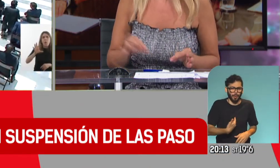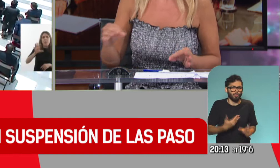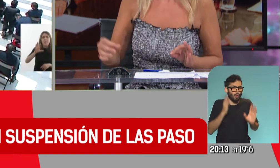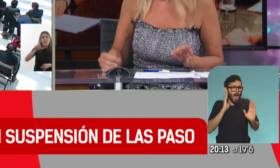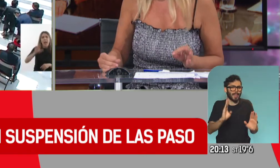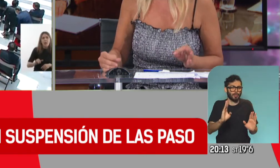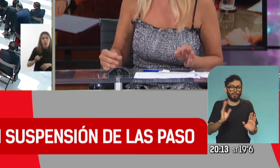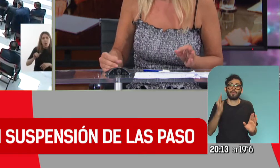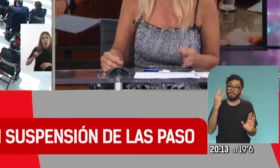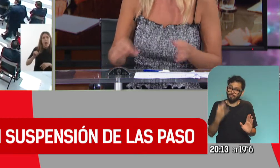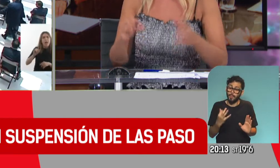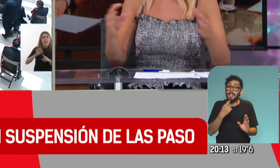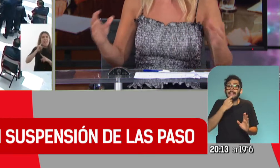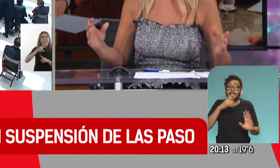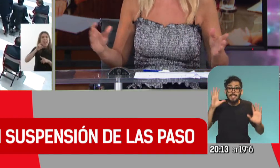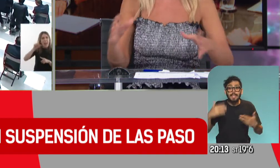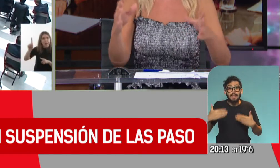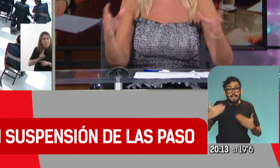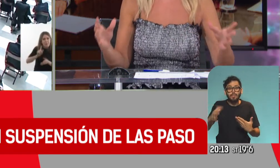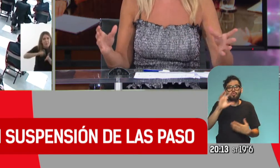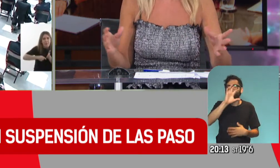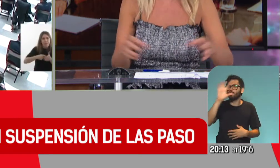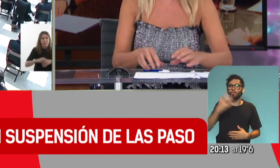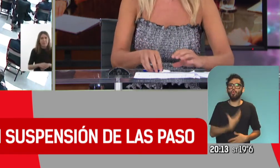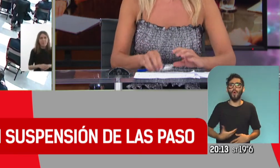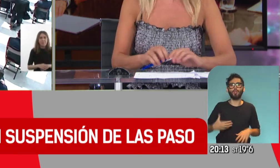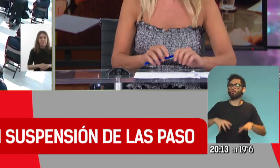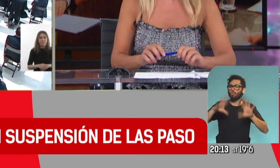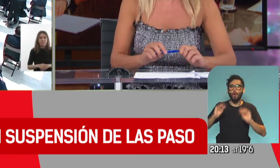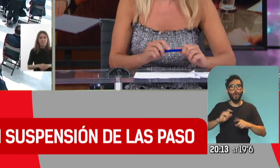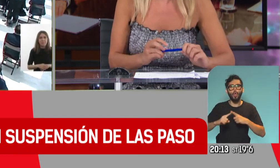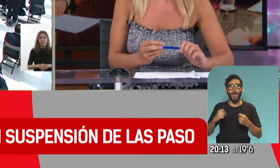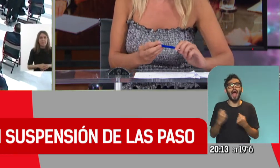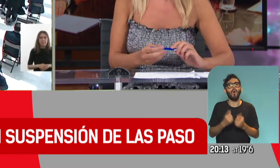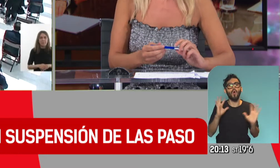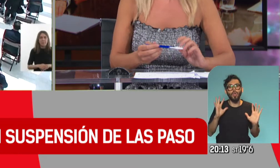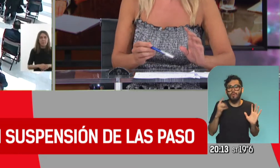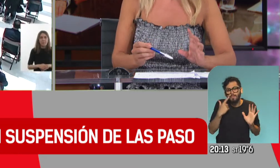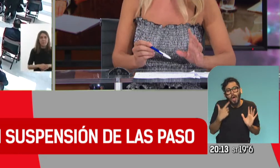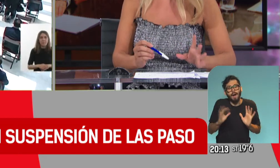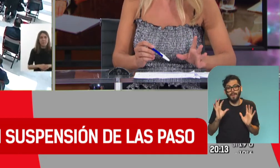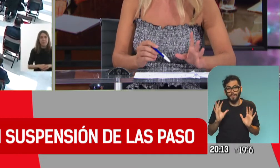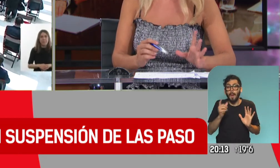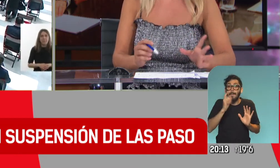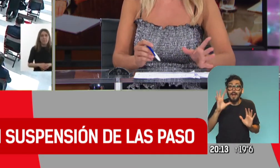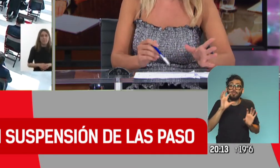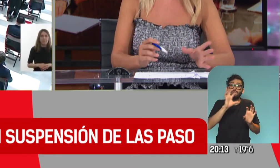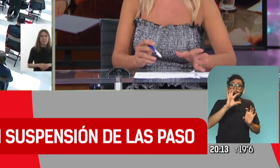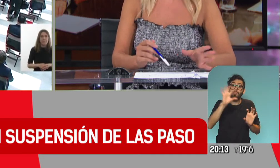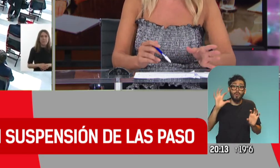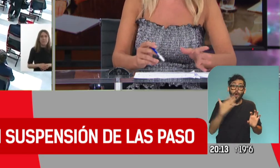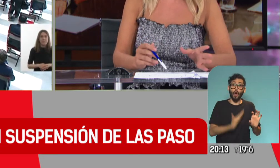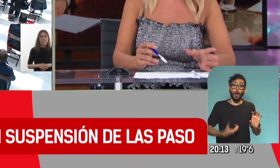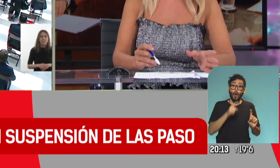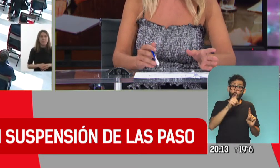consenso con todos los gobernadores, estará en estudio, quedará en análisis, se espera que los gobernadores firmen un comunicado o así trascendido